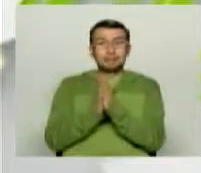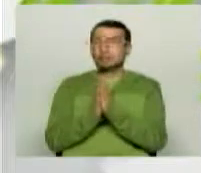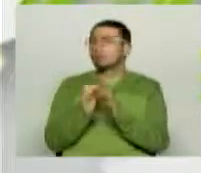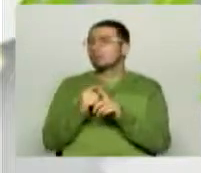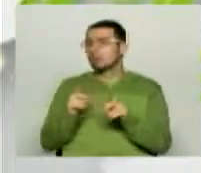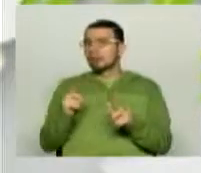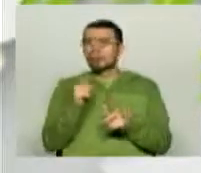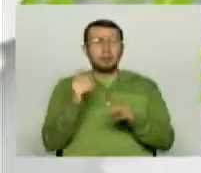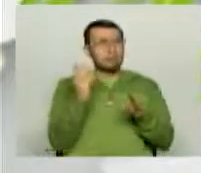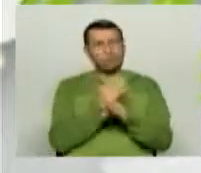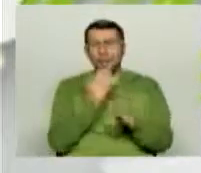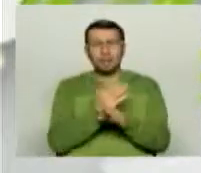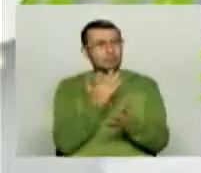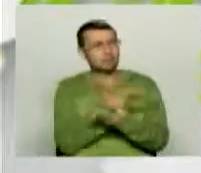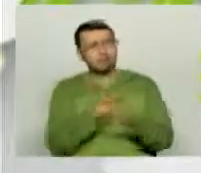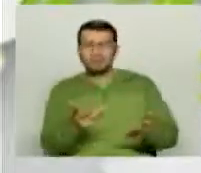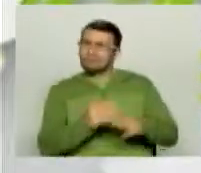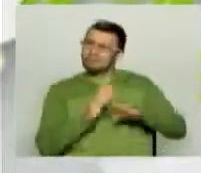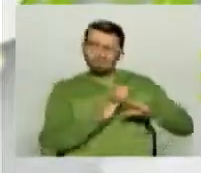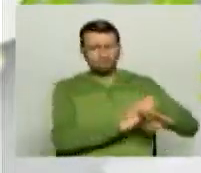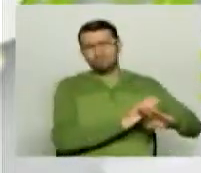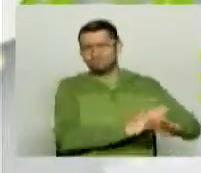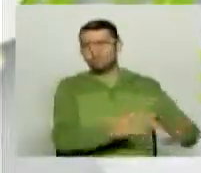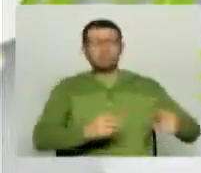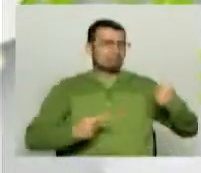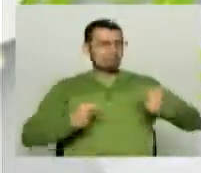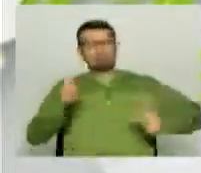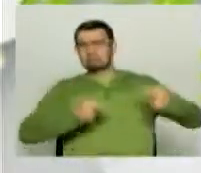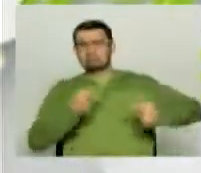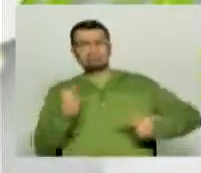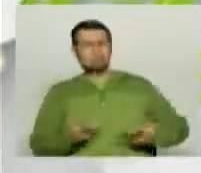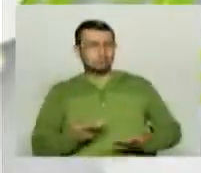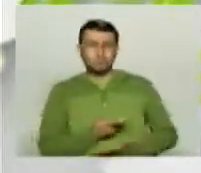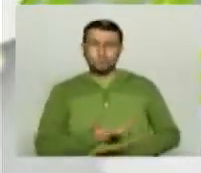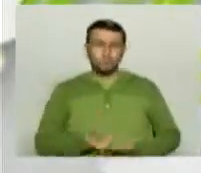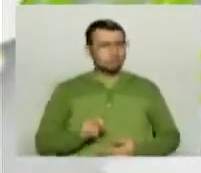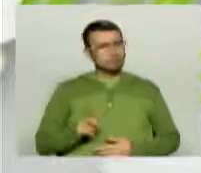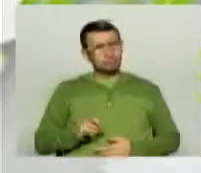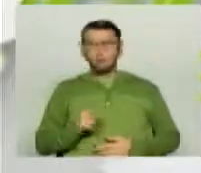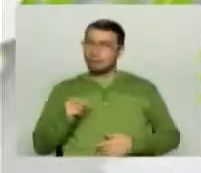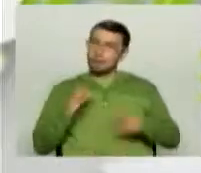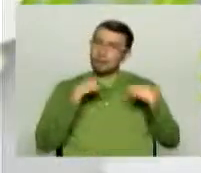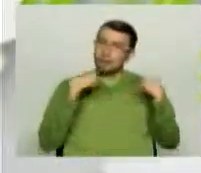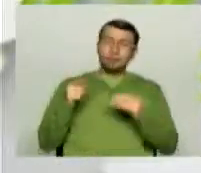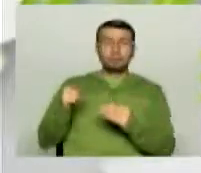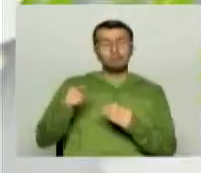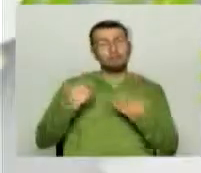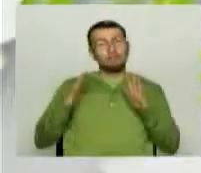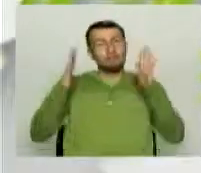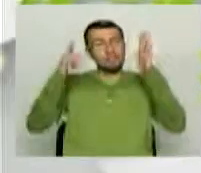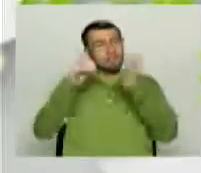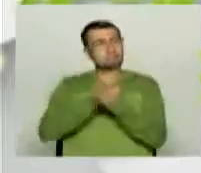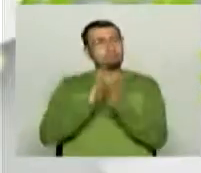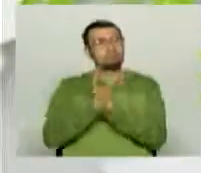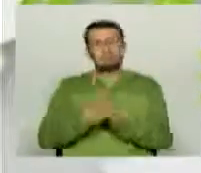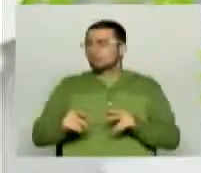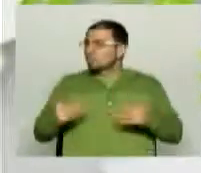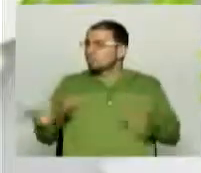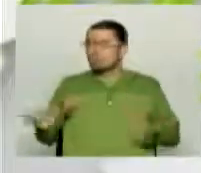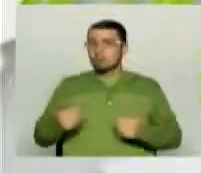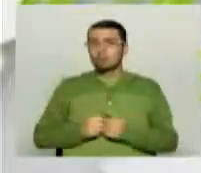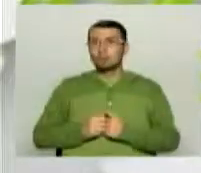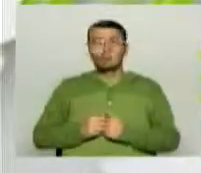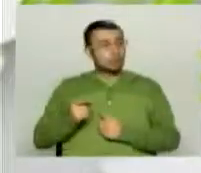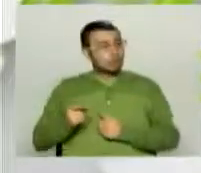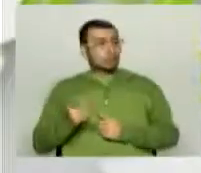alejen esos problemas que viven en las calles que no peleen que no discutan y pues que manejemos esta fiesta en paz el mensaje siempre ha sido el